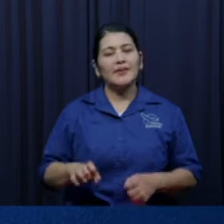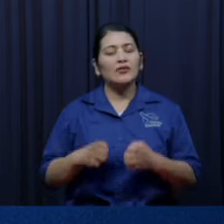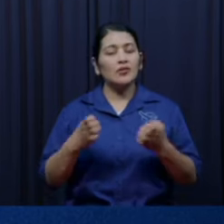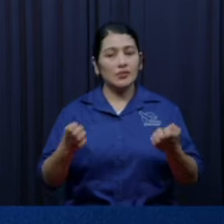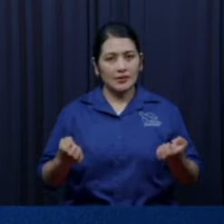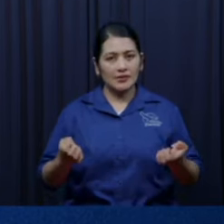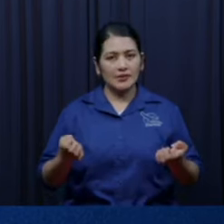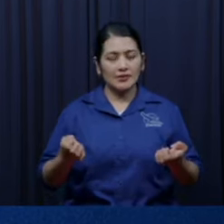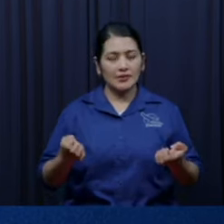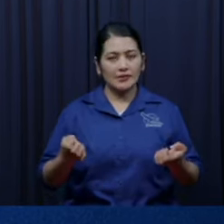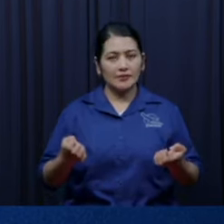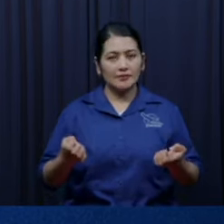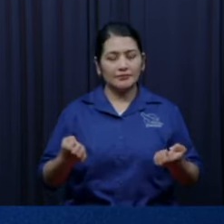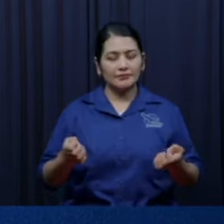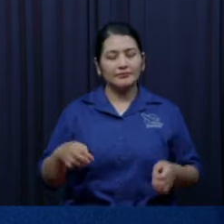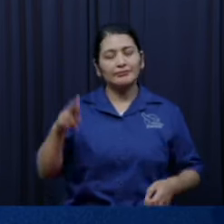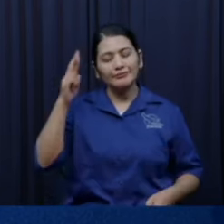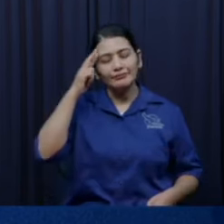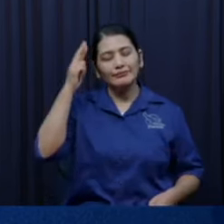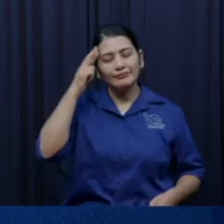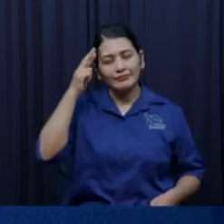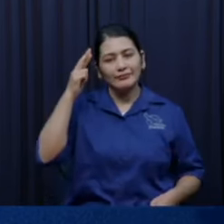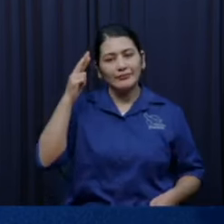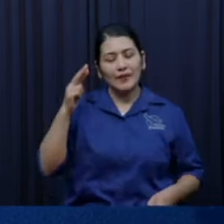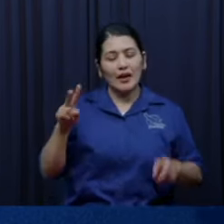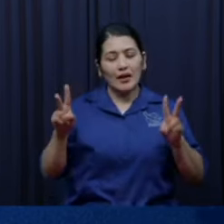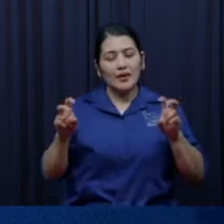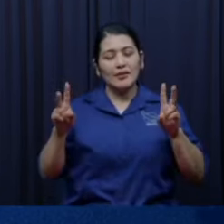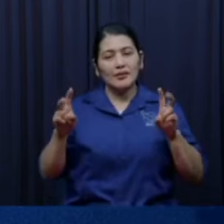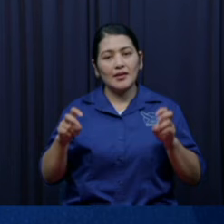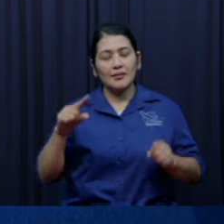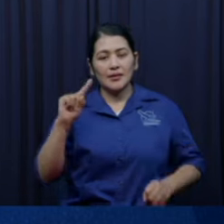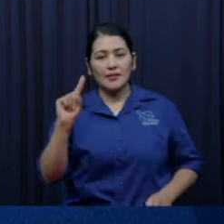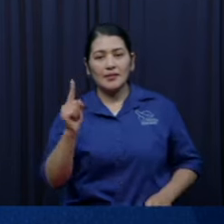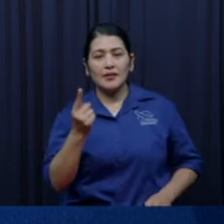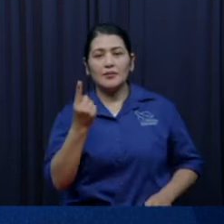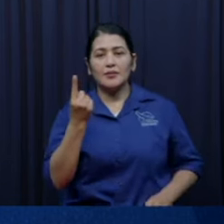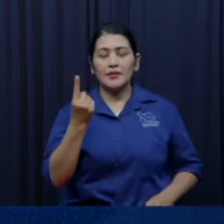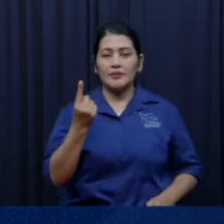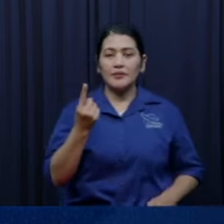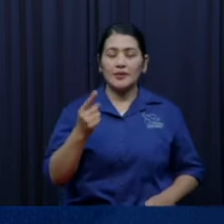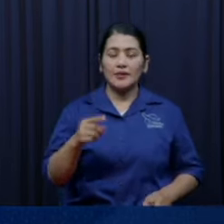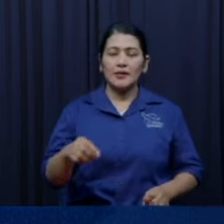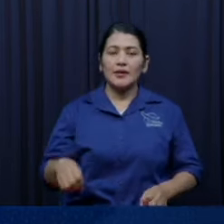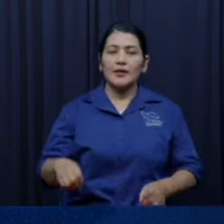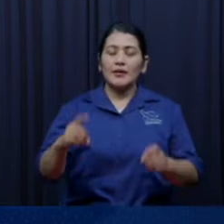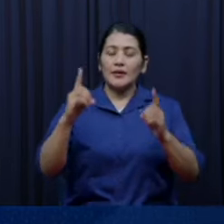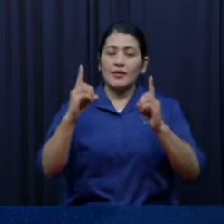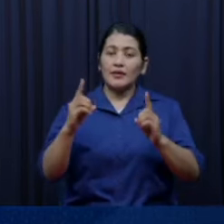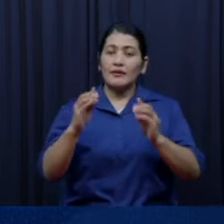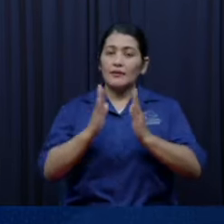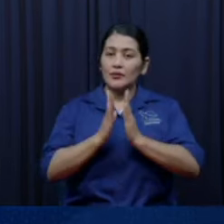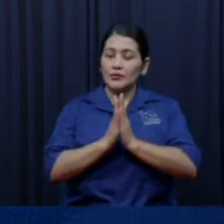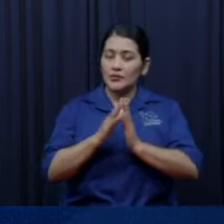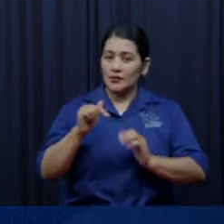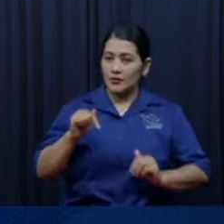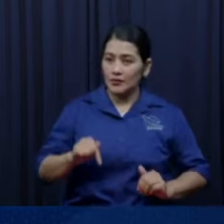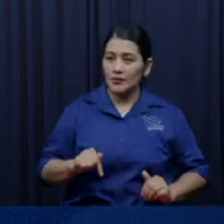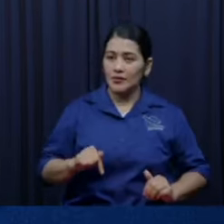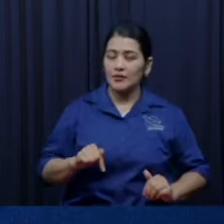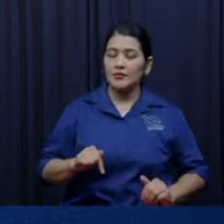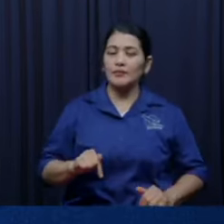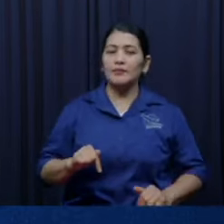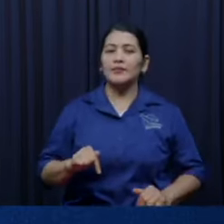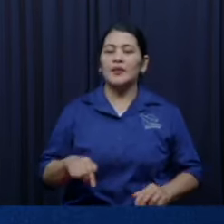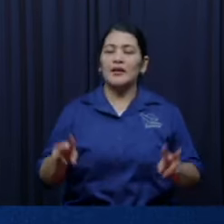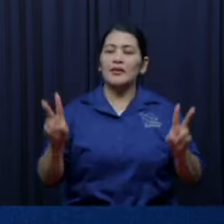pero de todos modos empezamos a recoger ahí alguna que otra espiga yo le oí a mi apóstol como una diez veces el tema